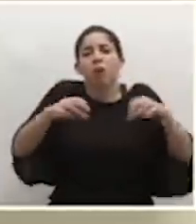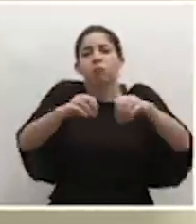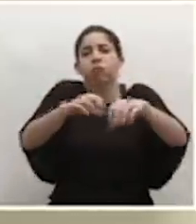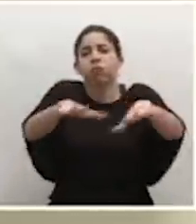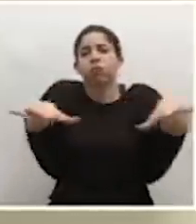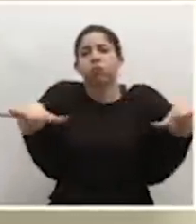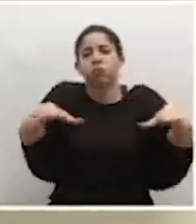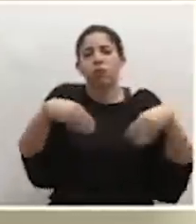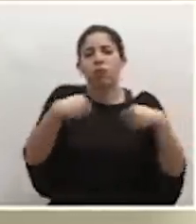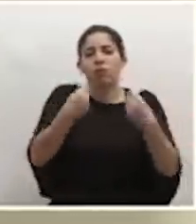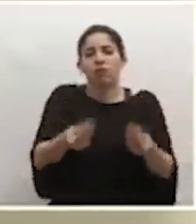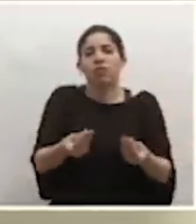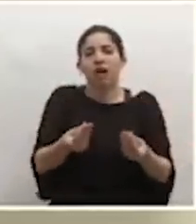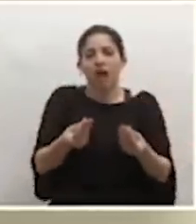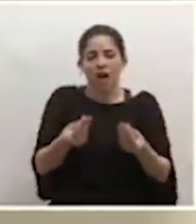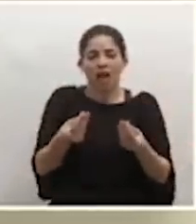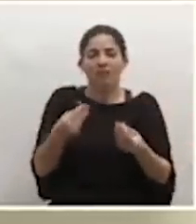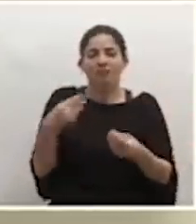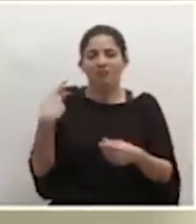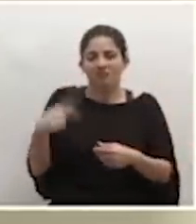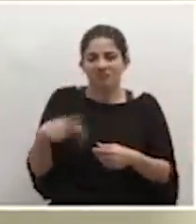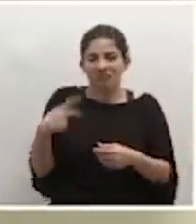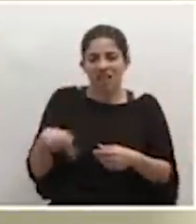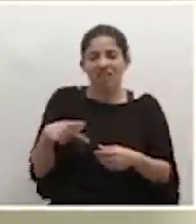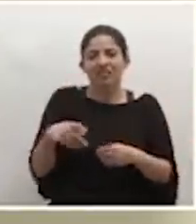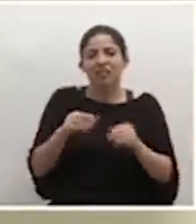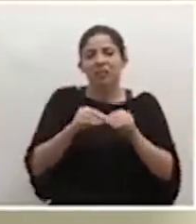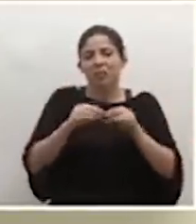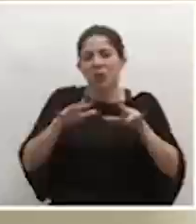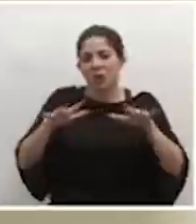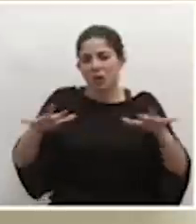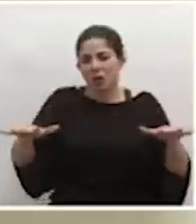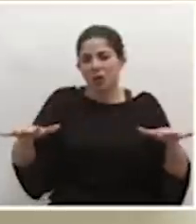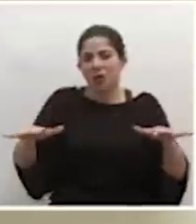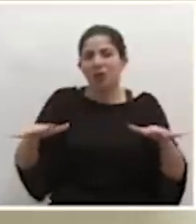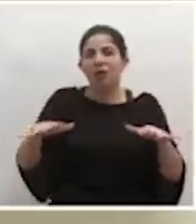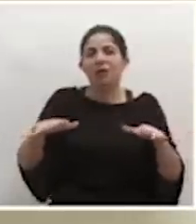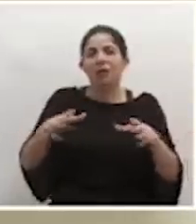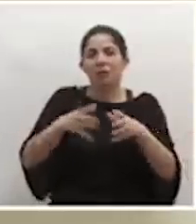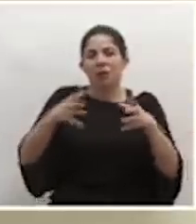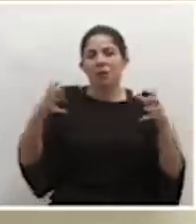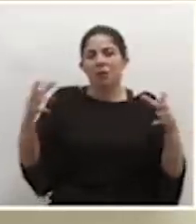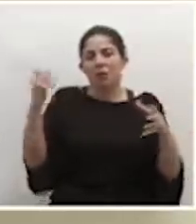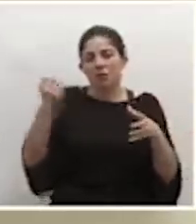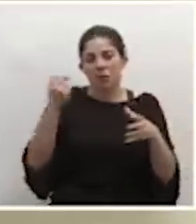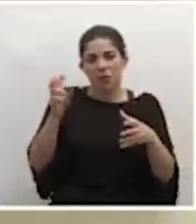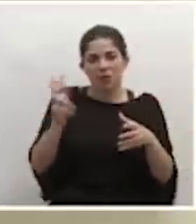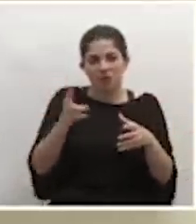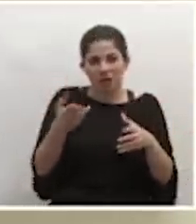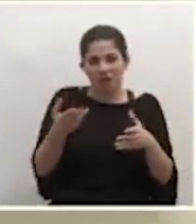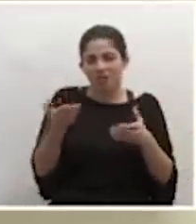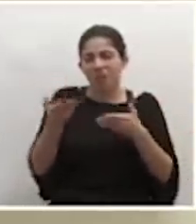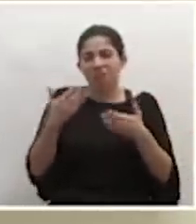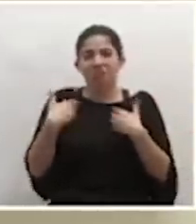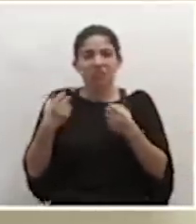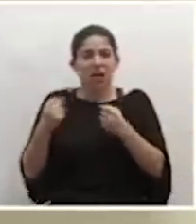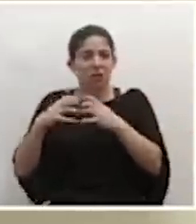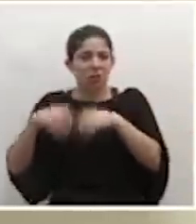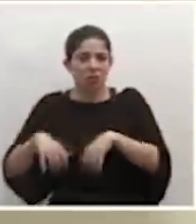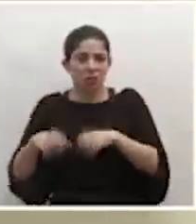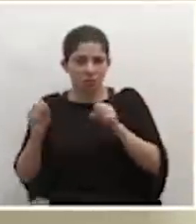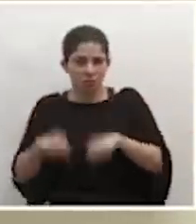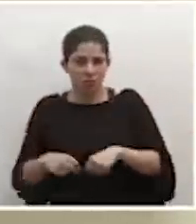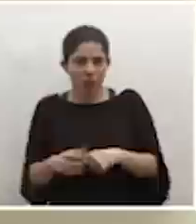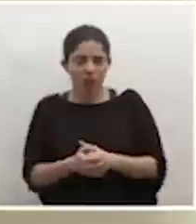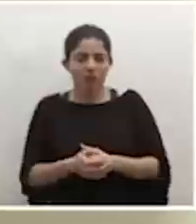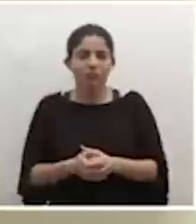y donde sí nos ponen una ruta de transmisión o de crecimiento exponencial en donde ya se colapsan los servicios. Gracias, señor es